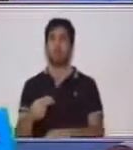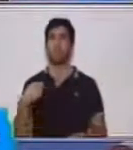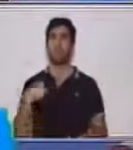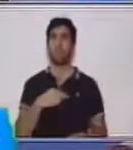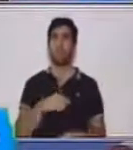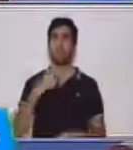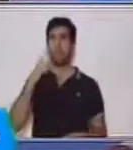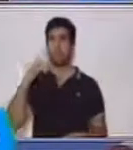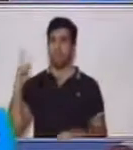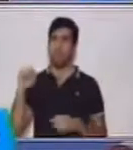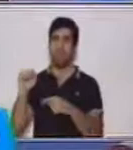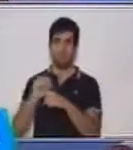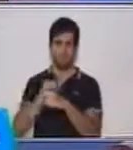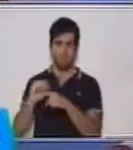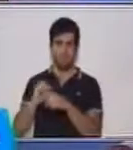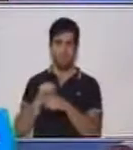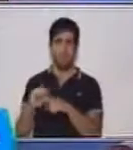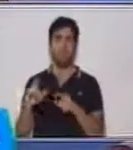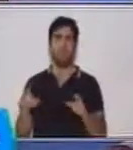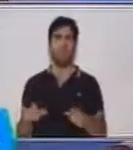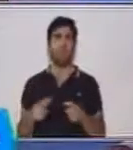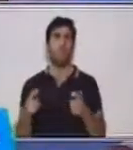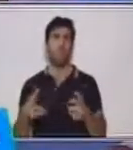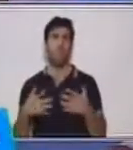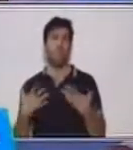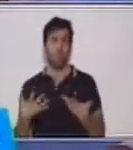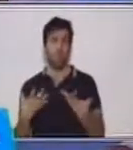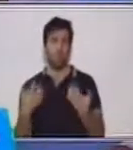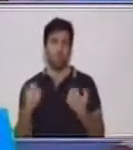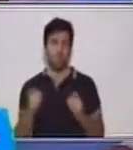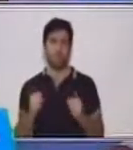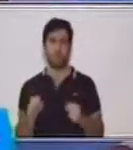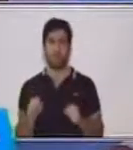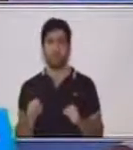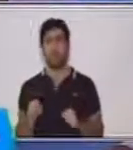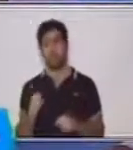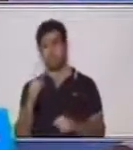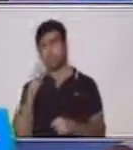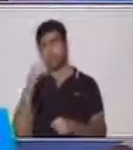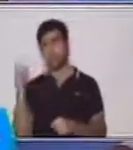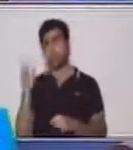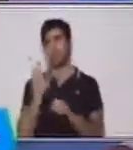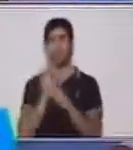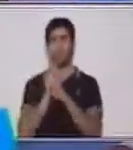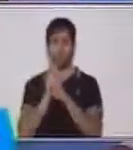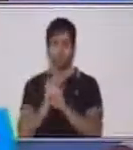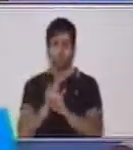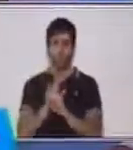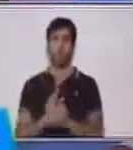cómo es que se da este esto. Veamos acá. Por ejemplo, si yo